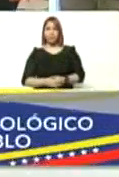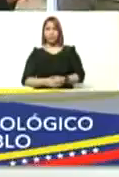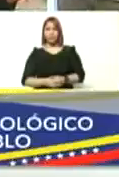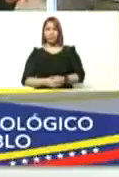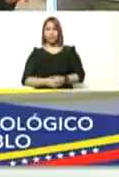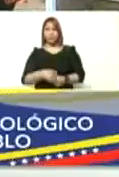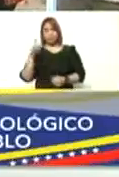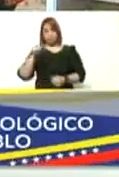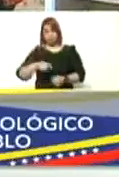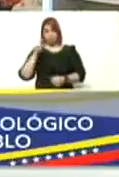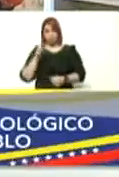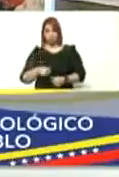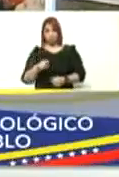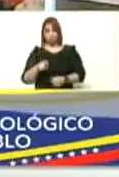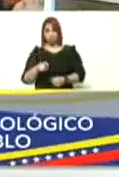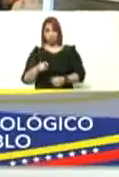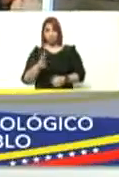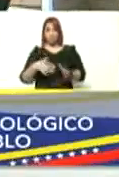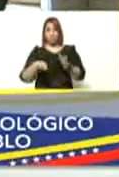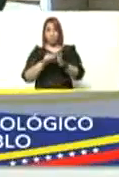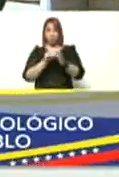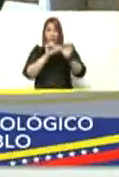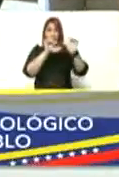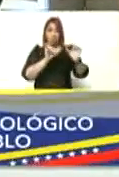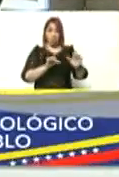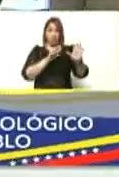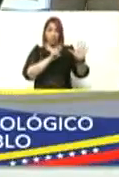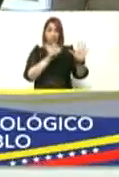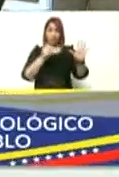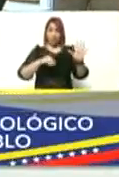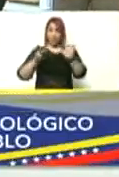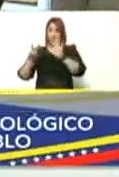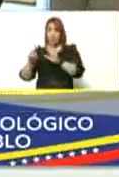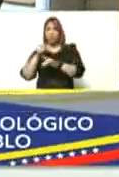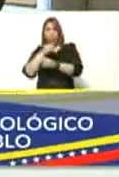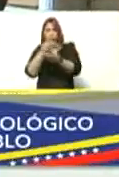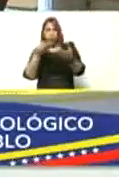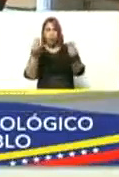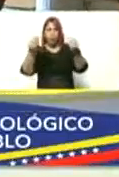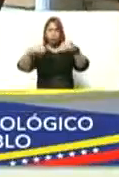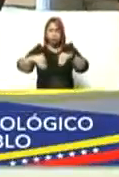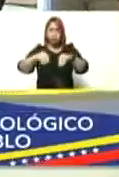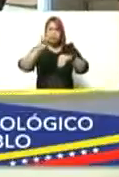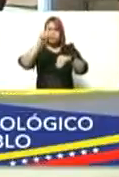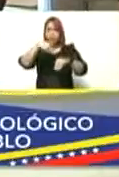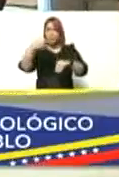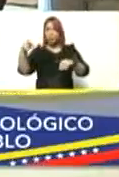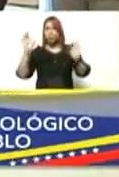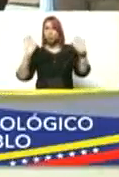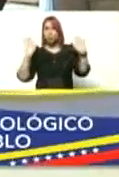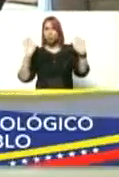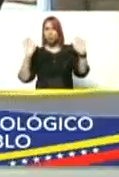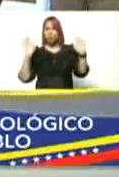ameritara volver al sistema 7 más 7 usted está de acuerdo sí o no bueno han respondido más de 10